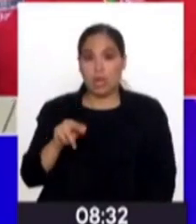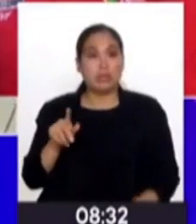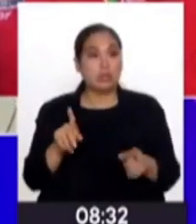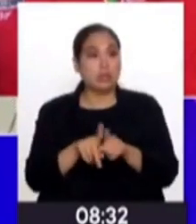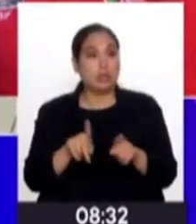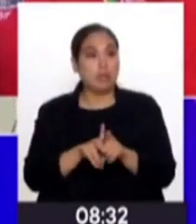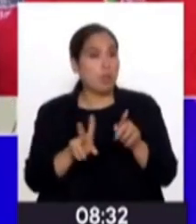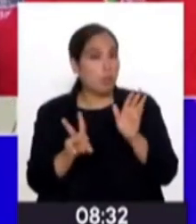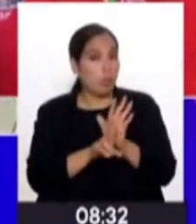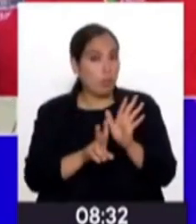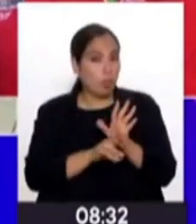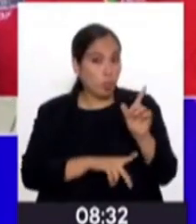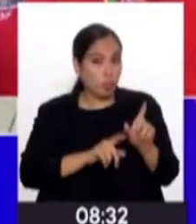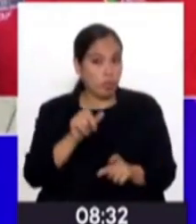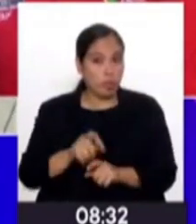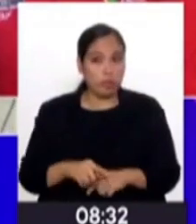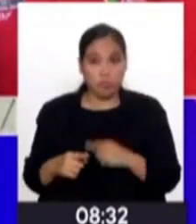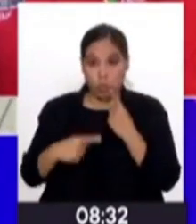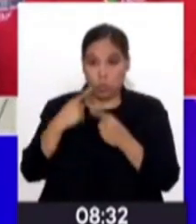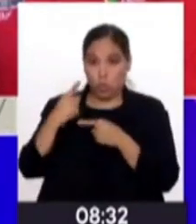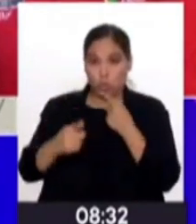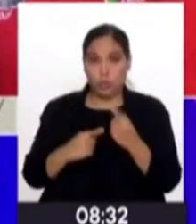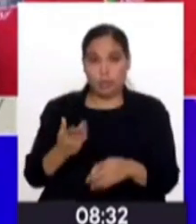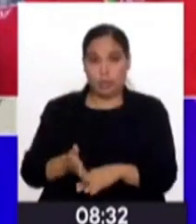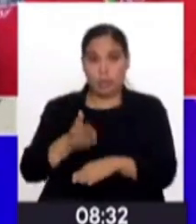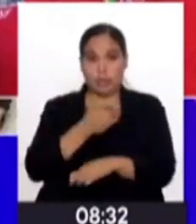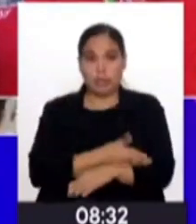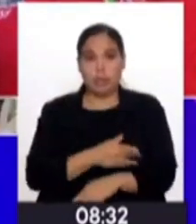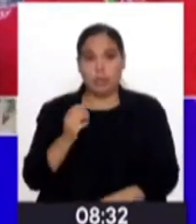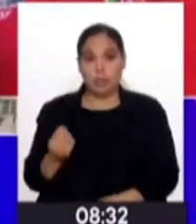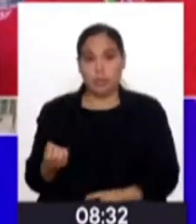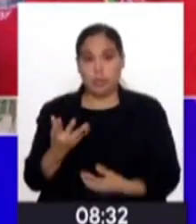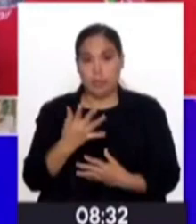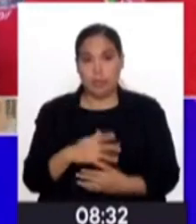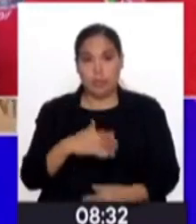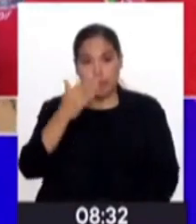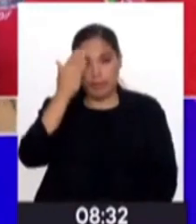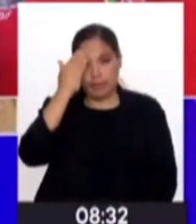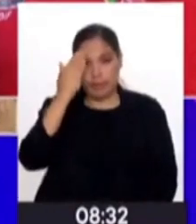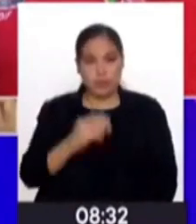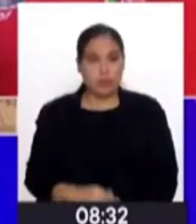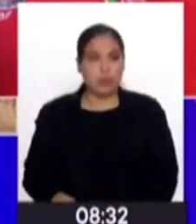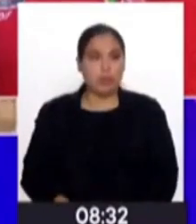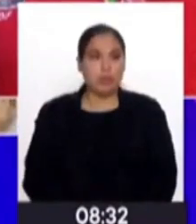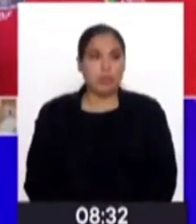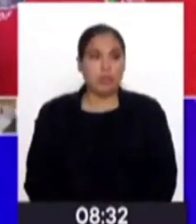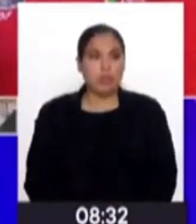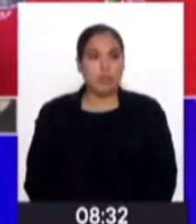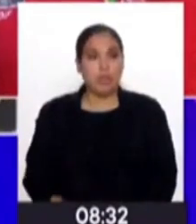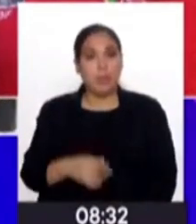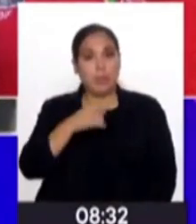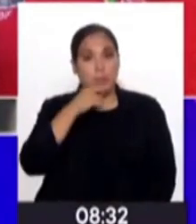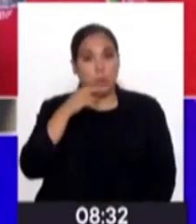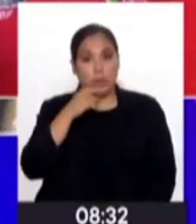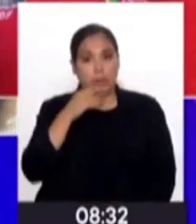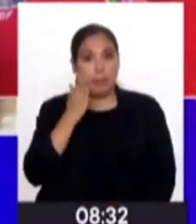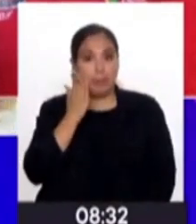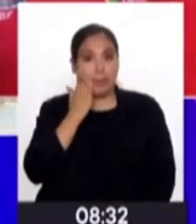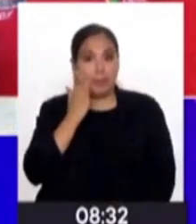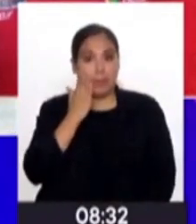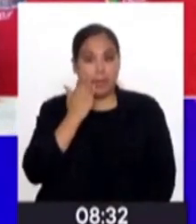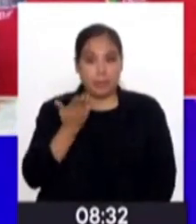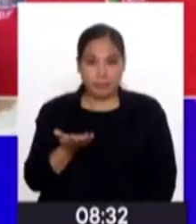de voluntarios. Y lo conversábamos antes de la entrevista, y ustedes recordarán amigos televidentes. Son, es una mujer, una mamá,